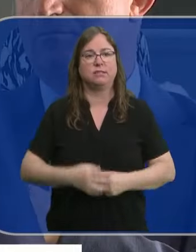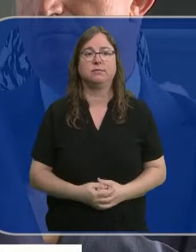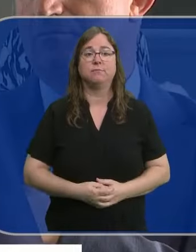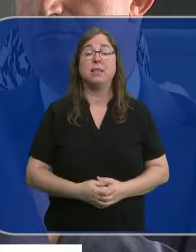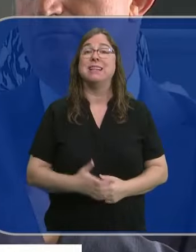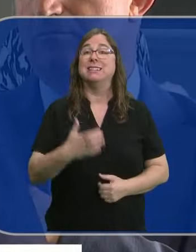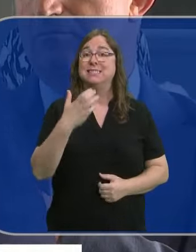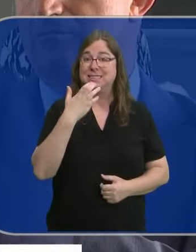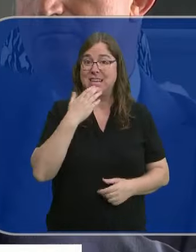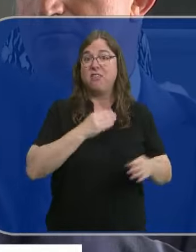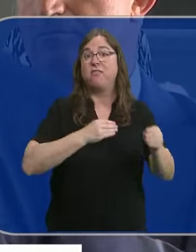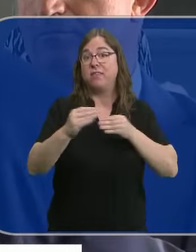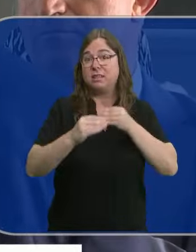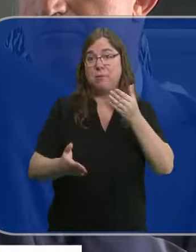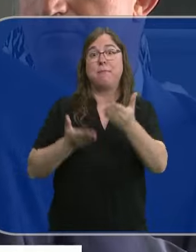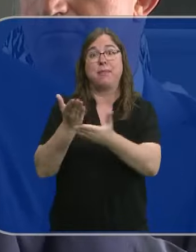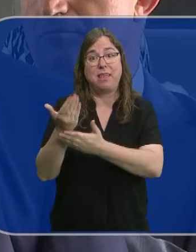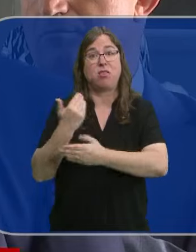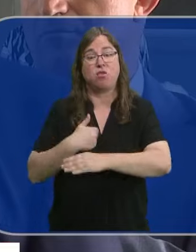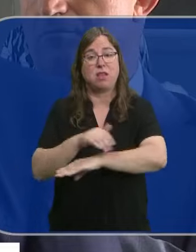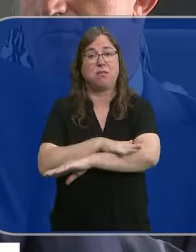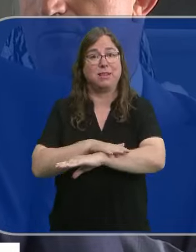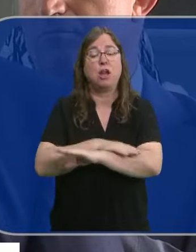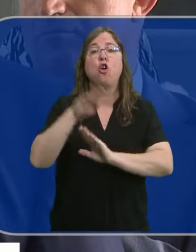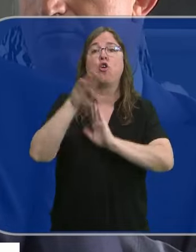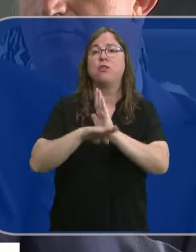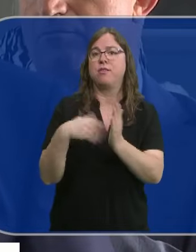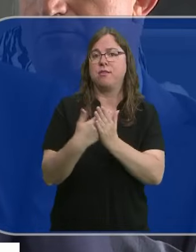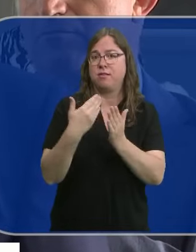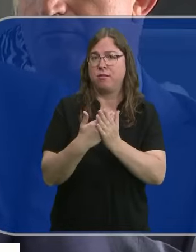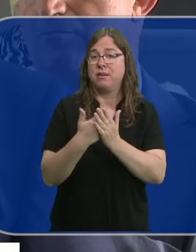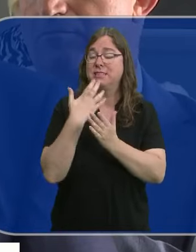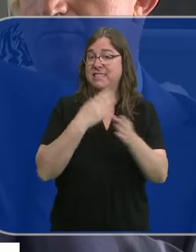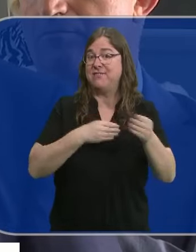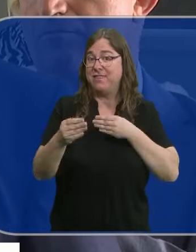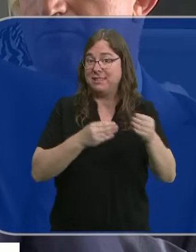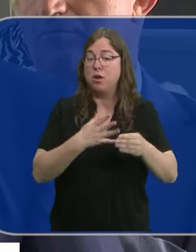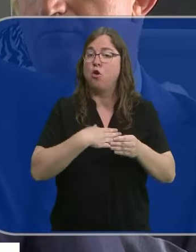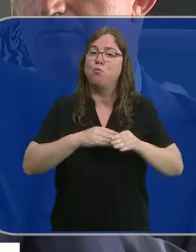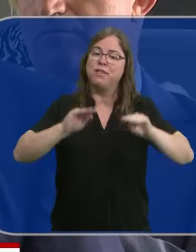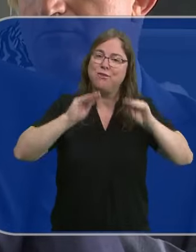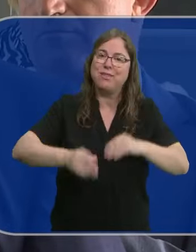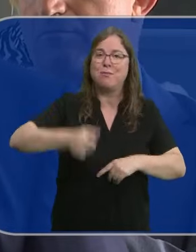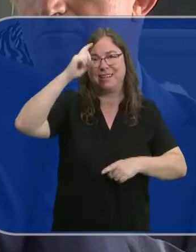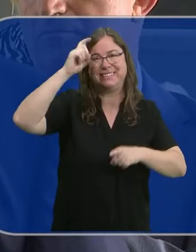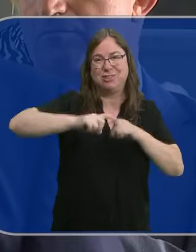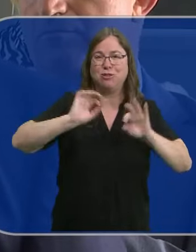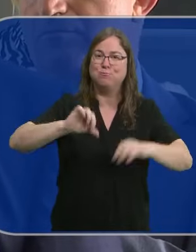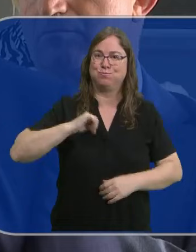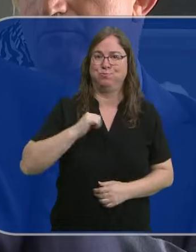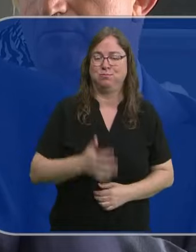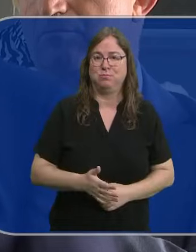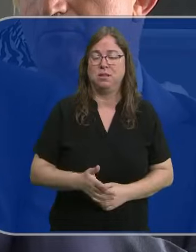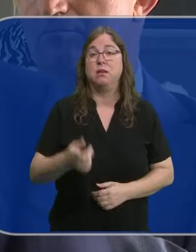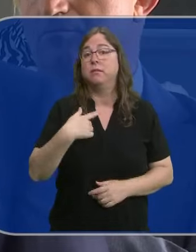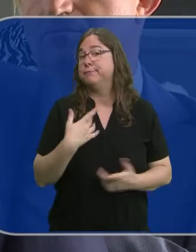Si se flexibilizaran, como lo hemos pedido al ministerio, las condiciones de acreditación, seríamos capaces de poder formar más psicólogos clínicos. Pero